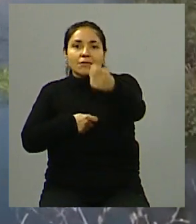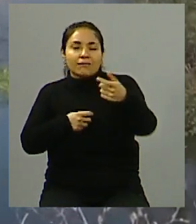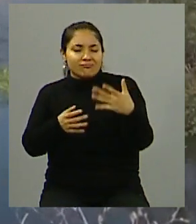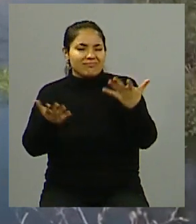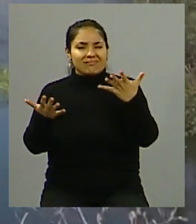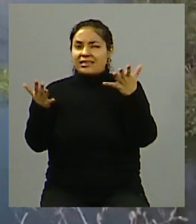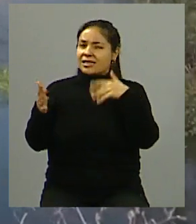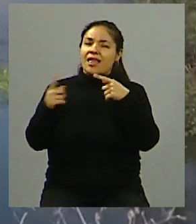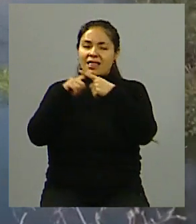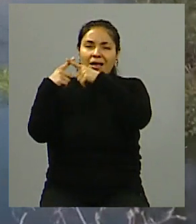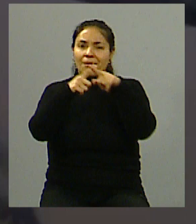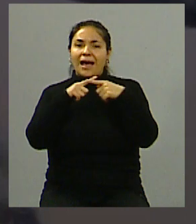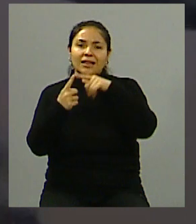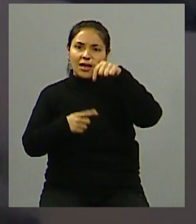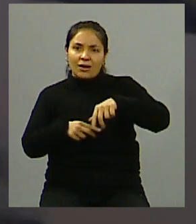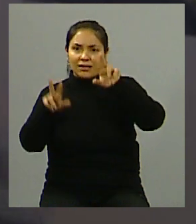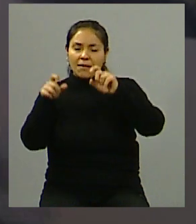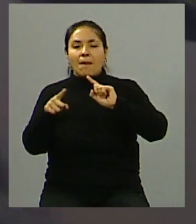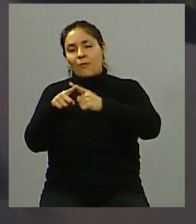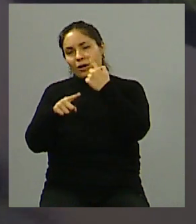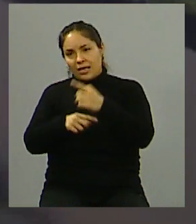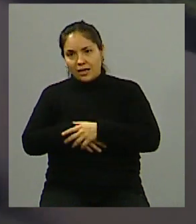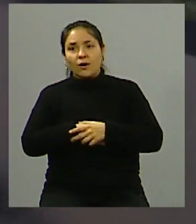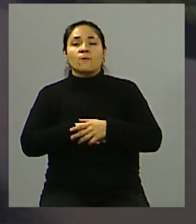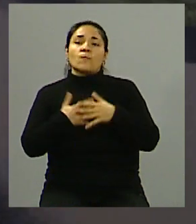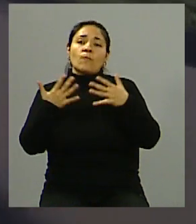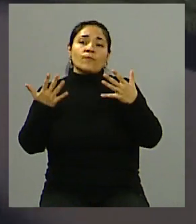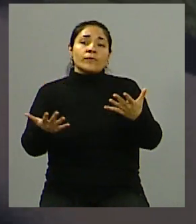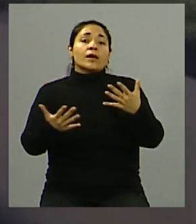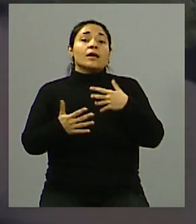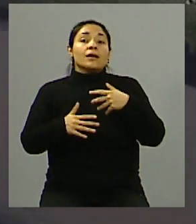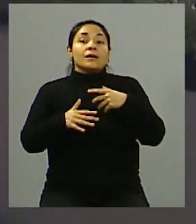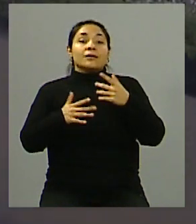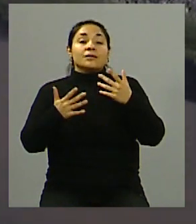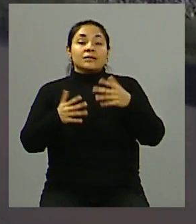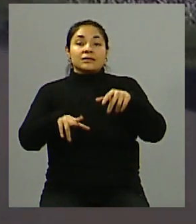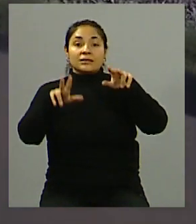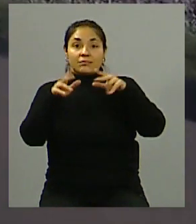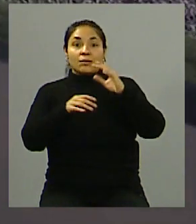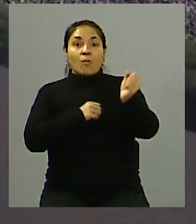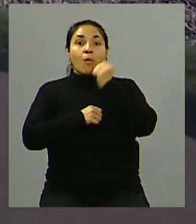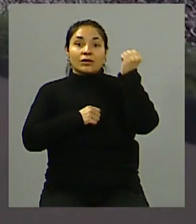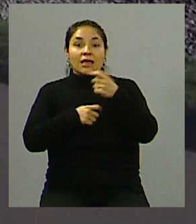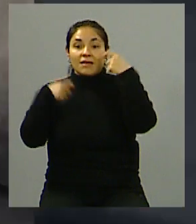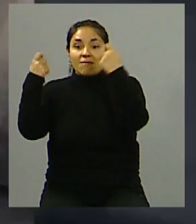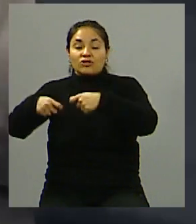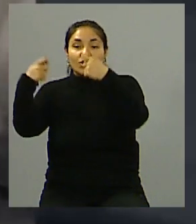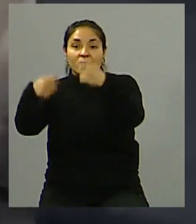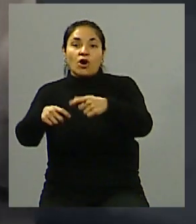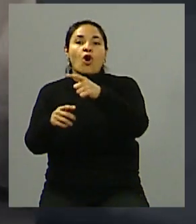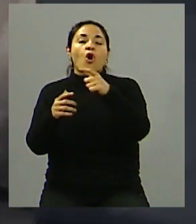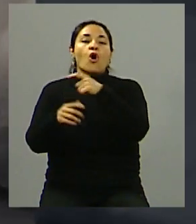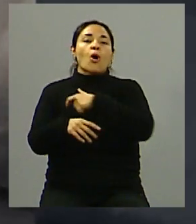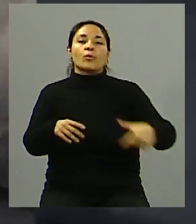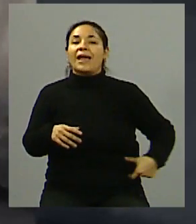Esa es como parte de la discusión más política o ideológica. Pero dentro de ese campo, digamos, de importantes inversiones que se hicieron sobre todo en los gobiernos de